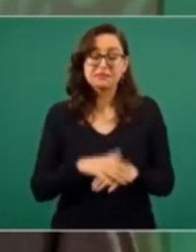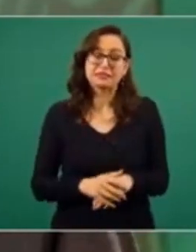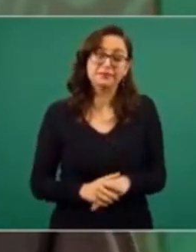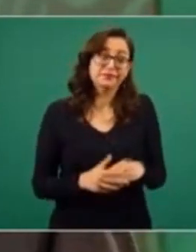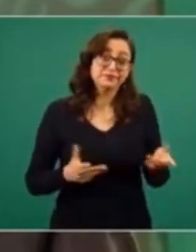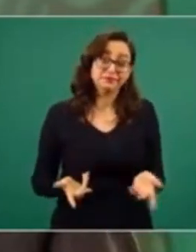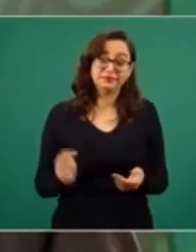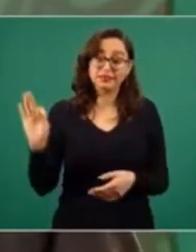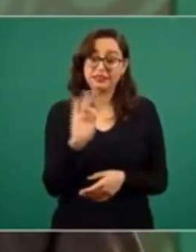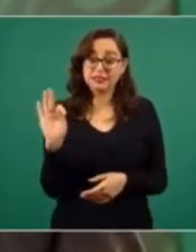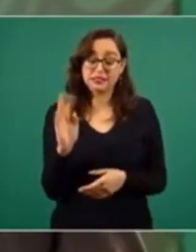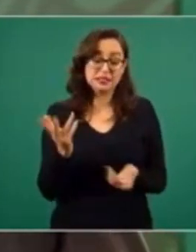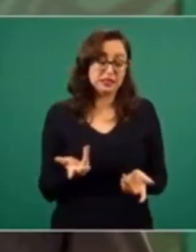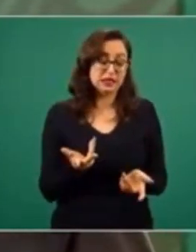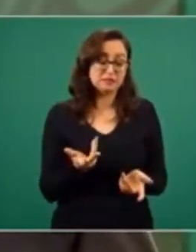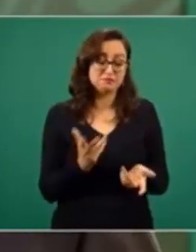Assange,